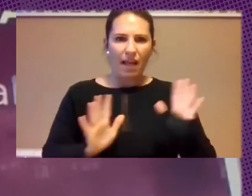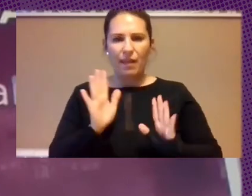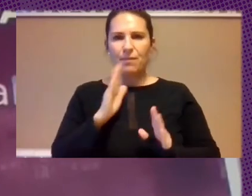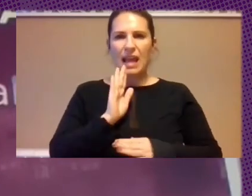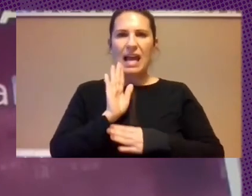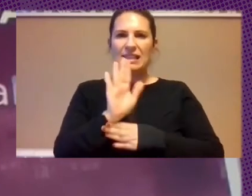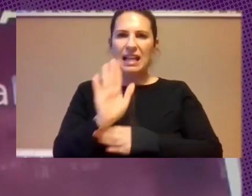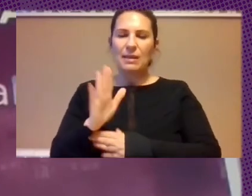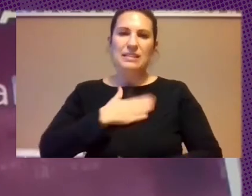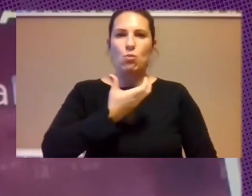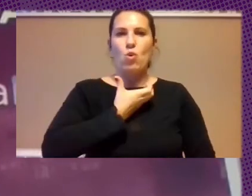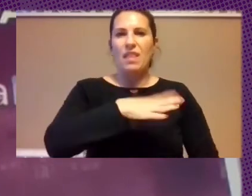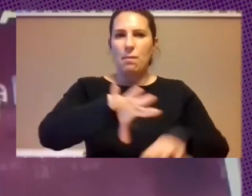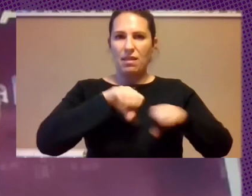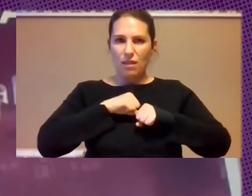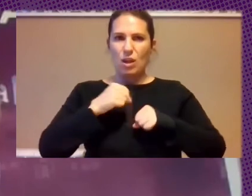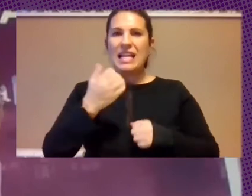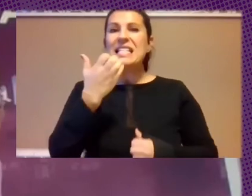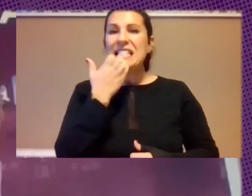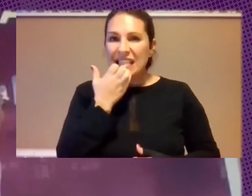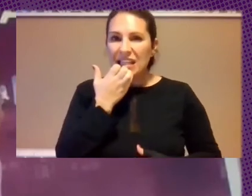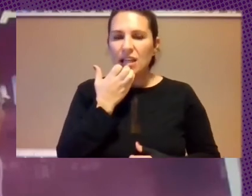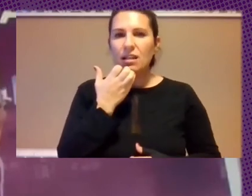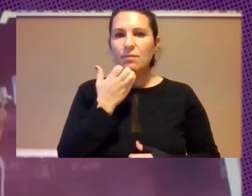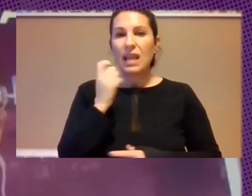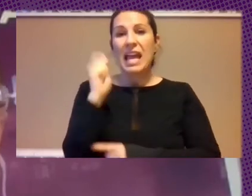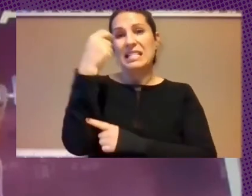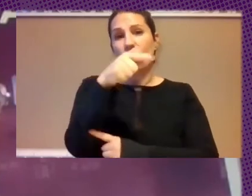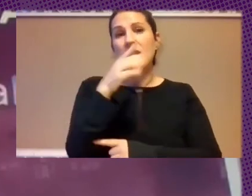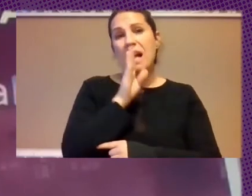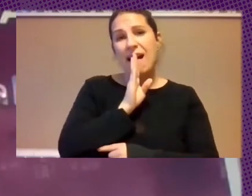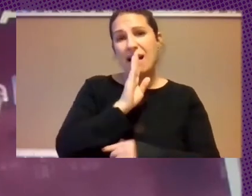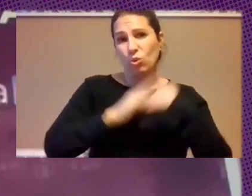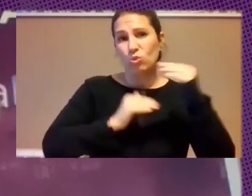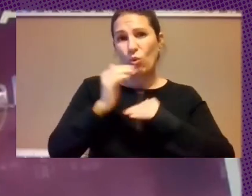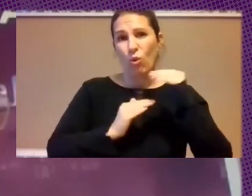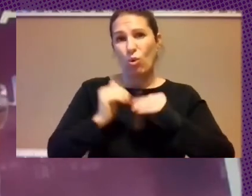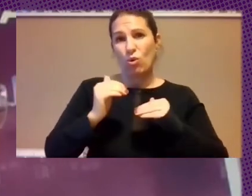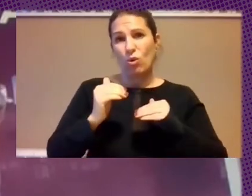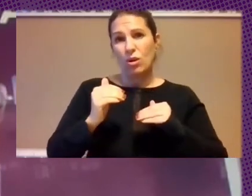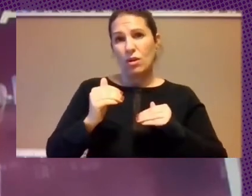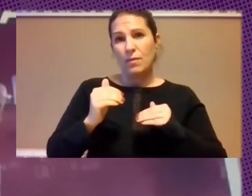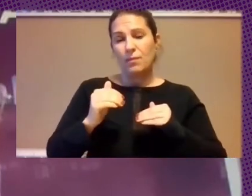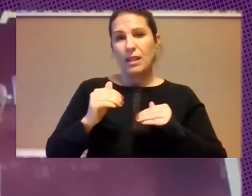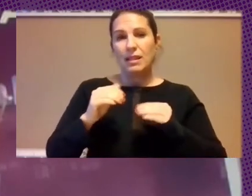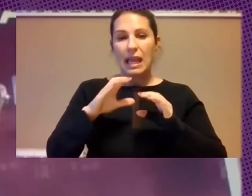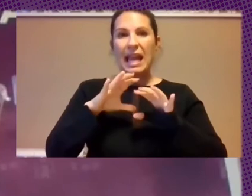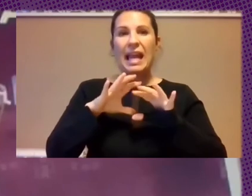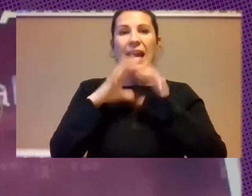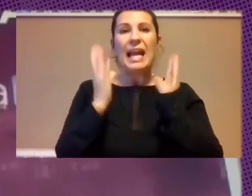La Municipalización Cuando El Éxito Ha Sido Precisamente Esa Construcción No Internacional Sino Global